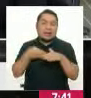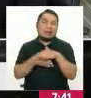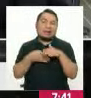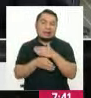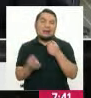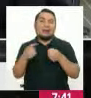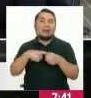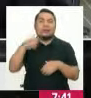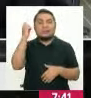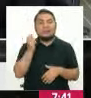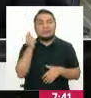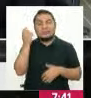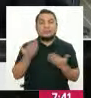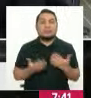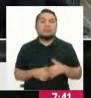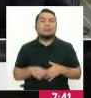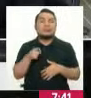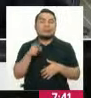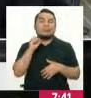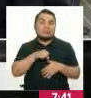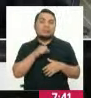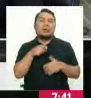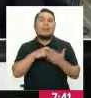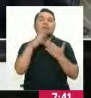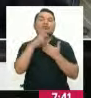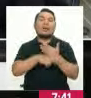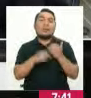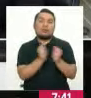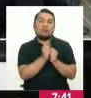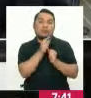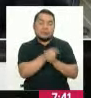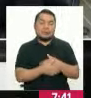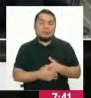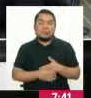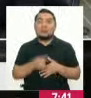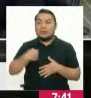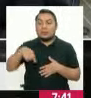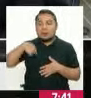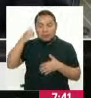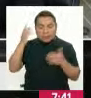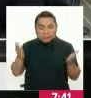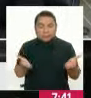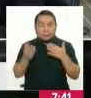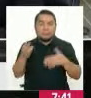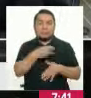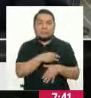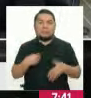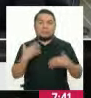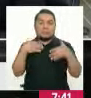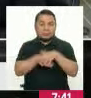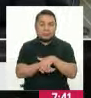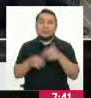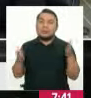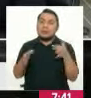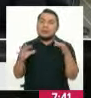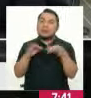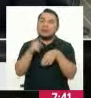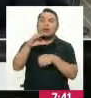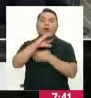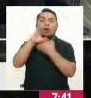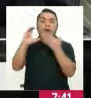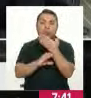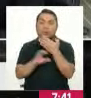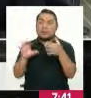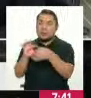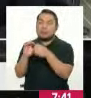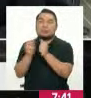a la pensión no contributiva del programa. Entonces nosotros estamos promoviendo desde el MIDIS, articulados con Conadis,